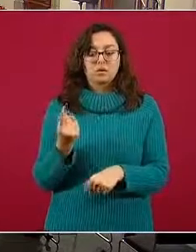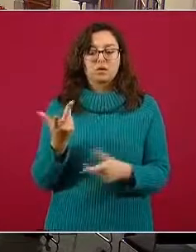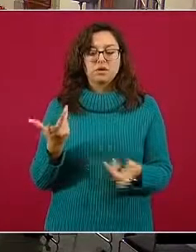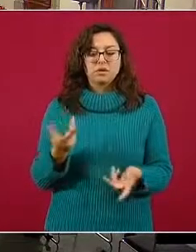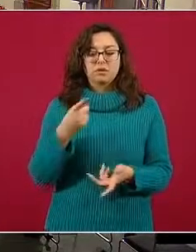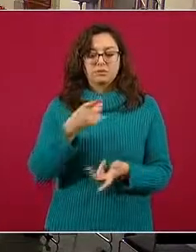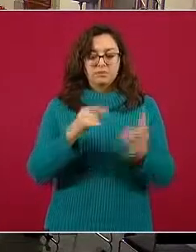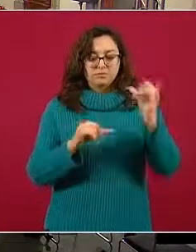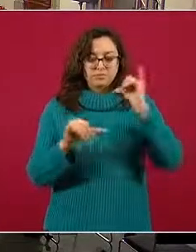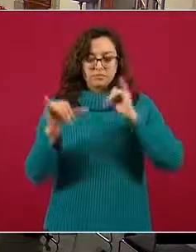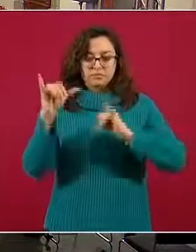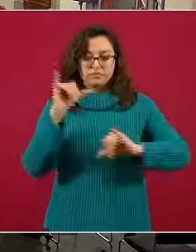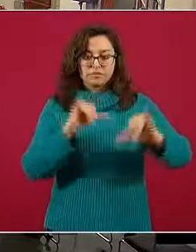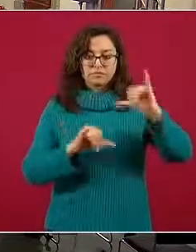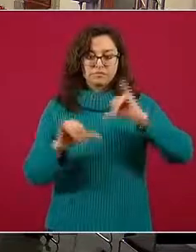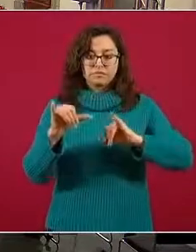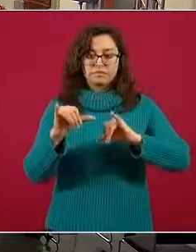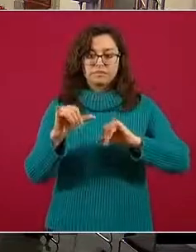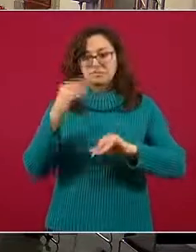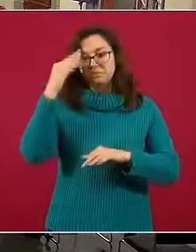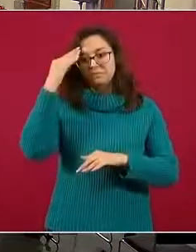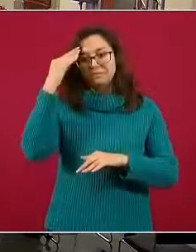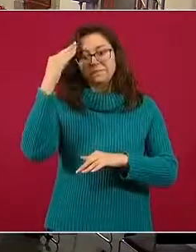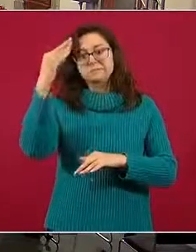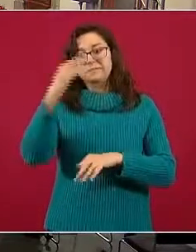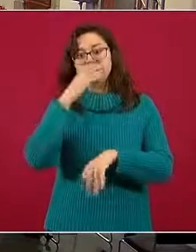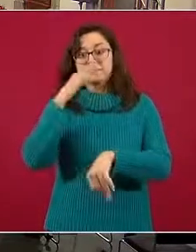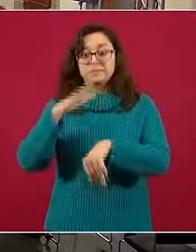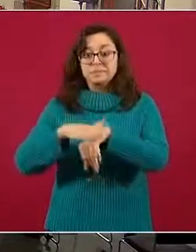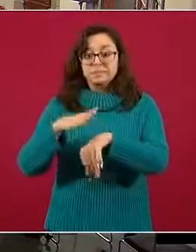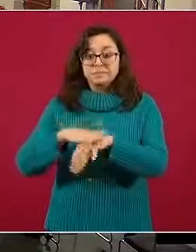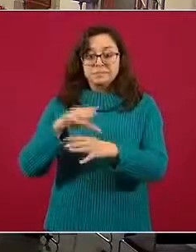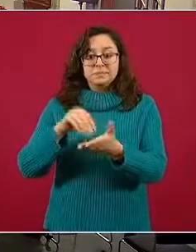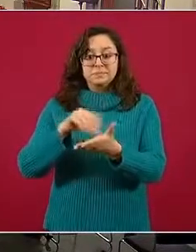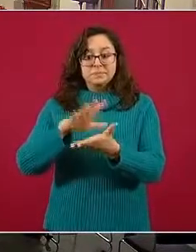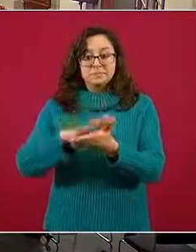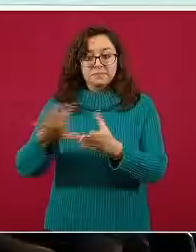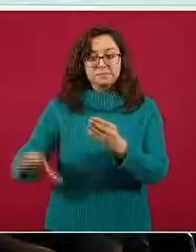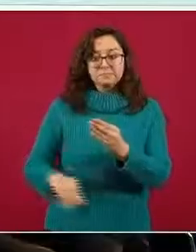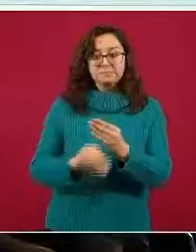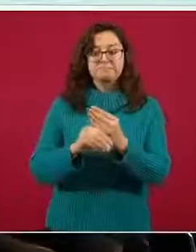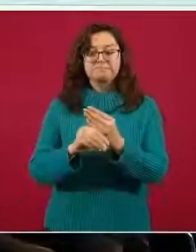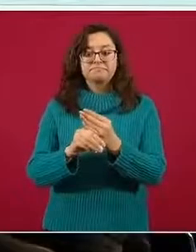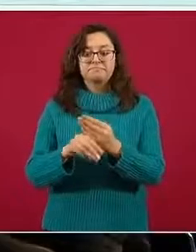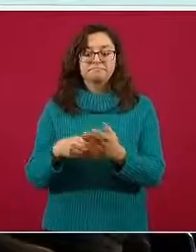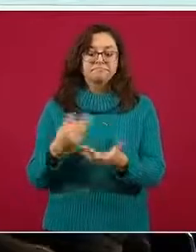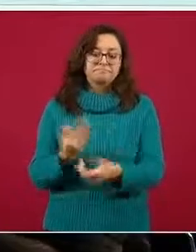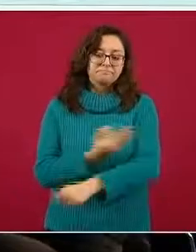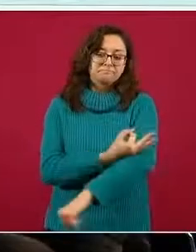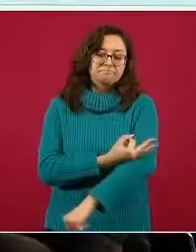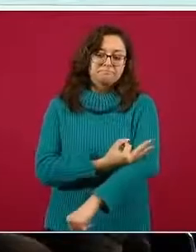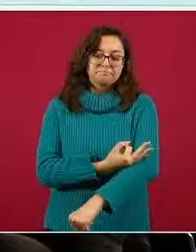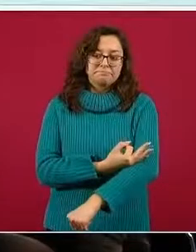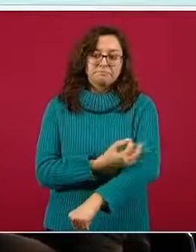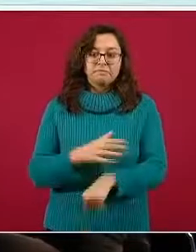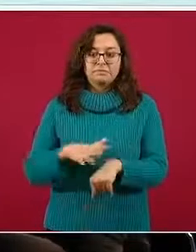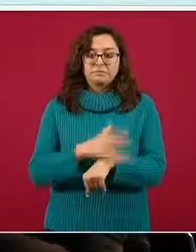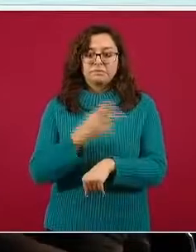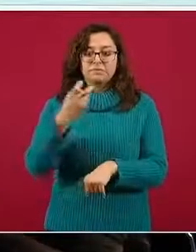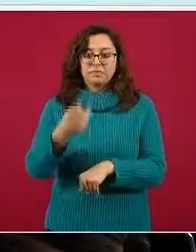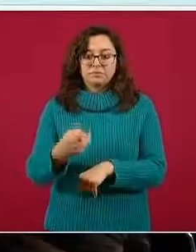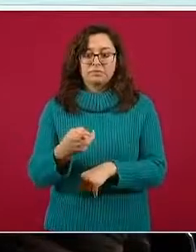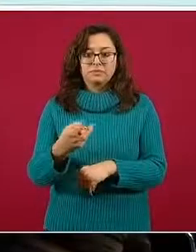laboratorios habían tenido un retraso en la notificación, en la notificación de un resultado y el sistema de información los